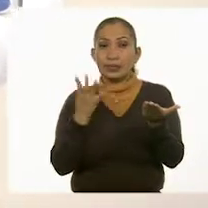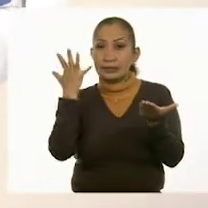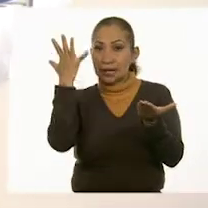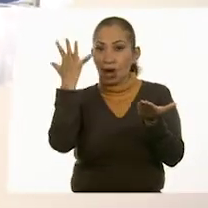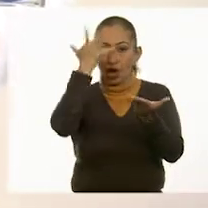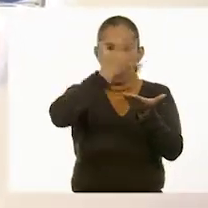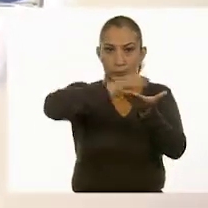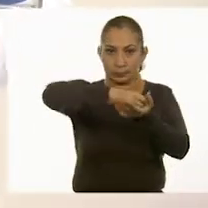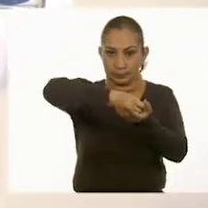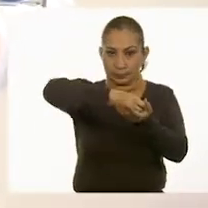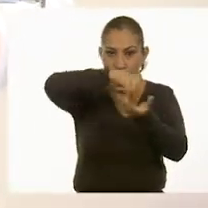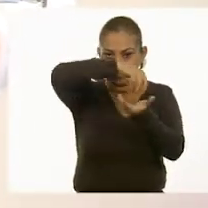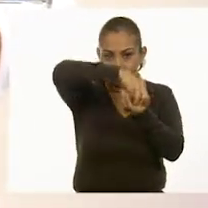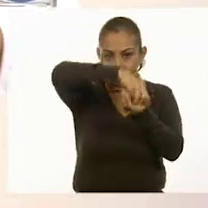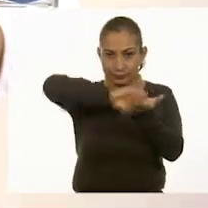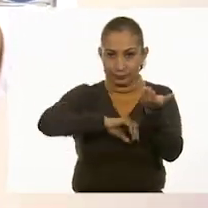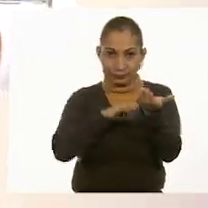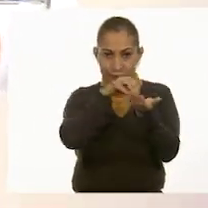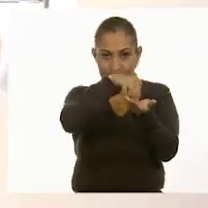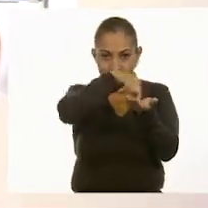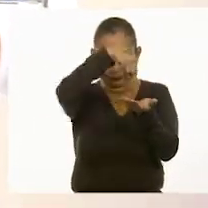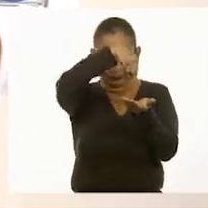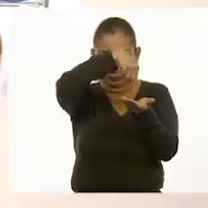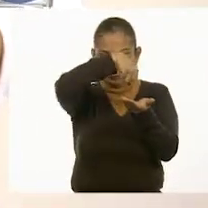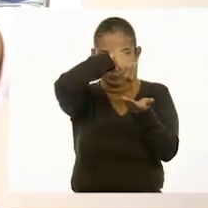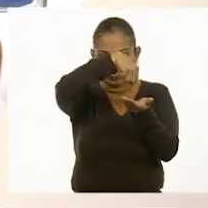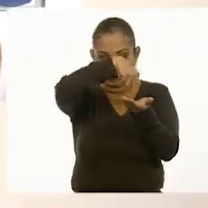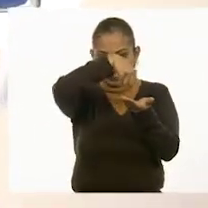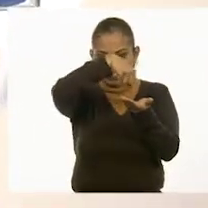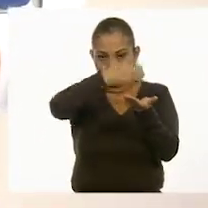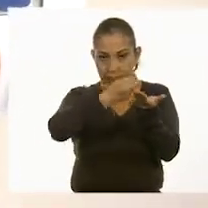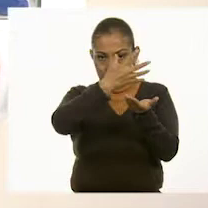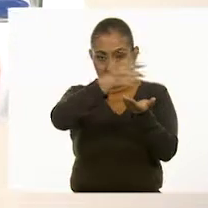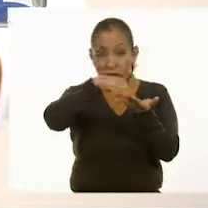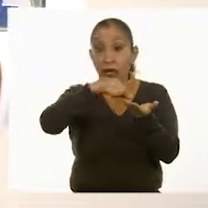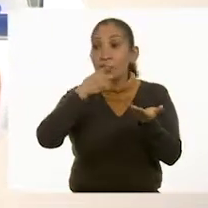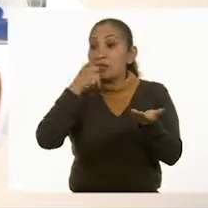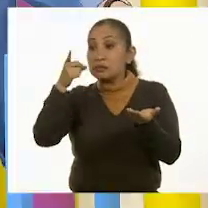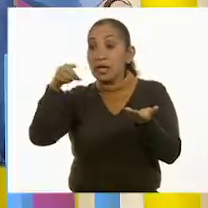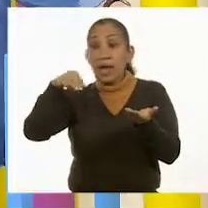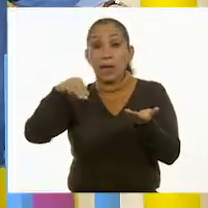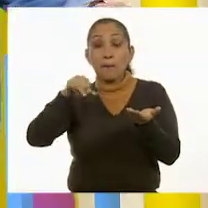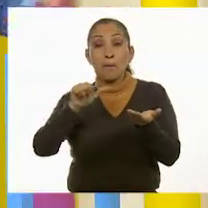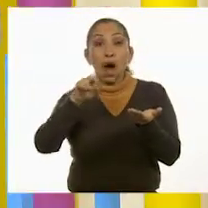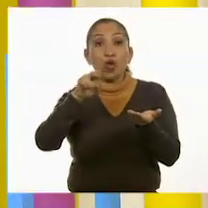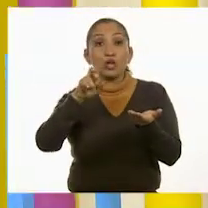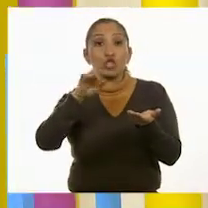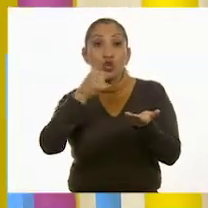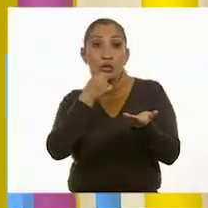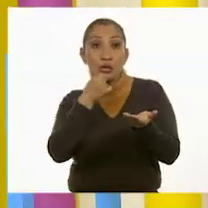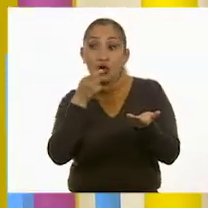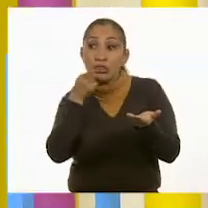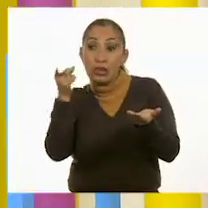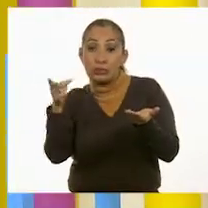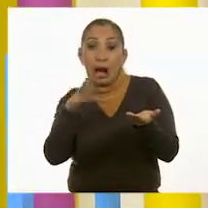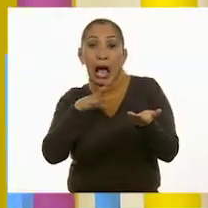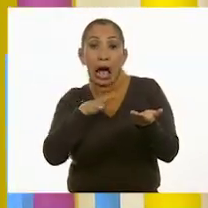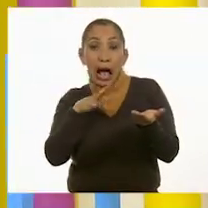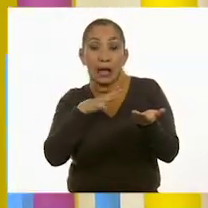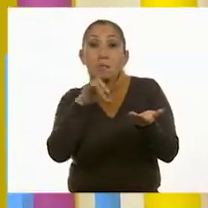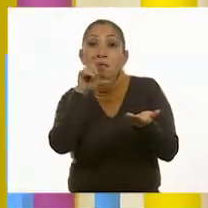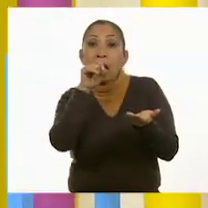5. 5, perfecto. Ya tenemos ahí nuestras Entonces, según Mauricio, dice que ahora tiene que haber